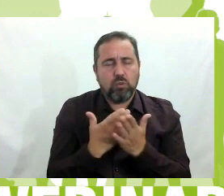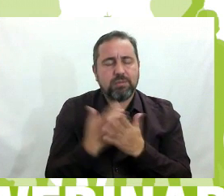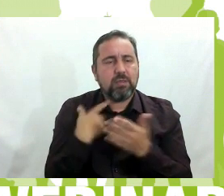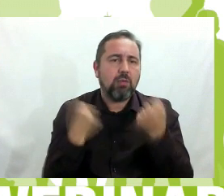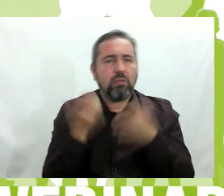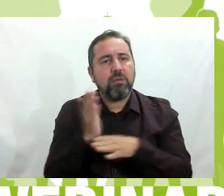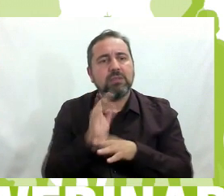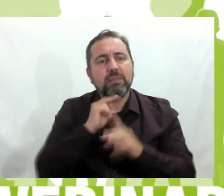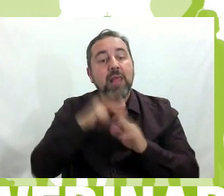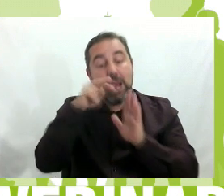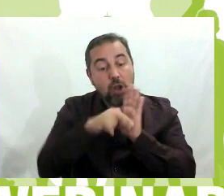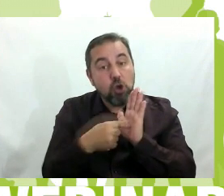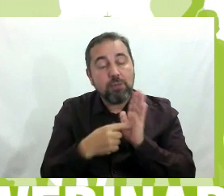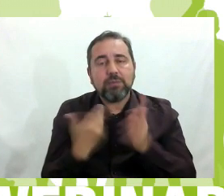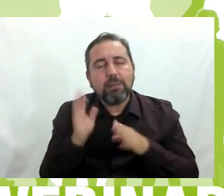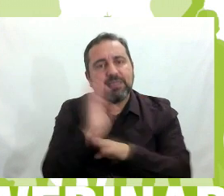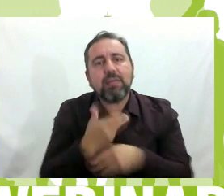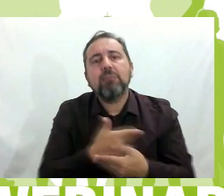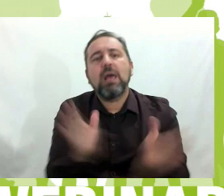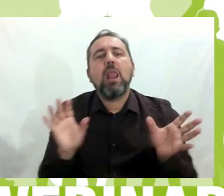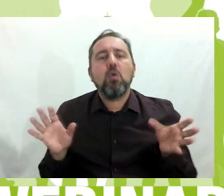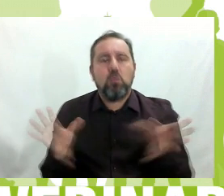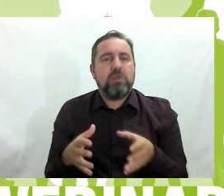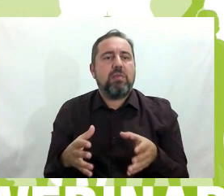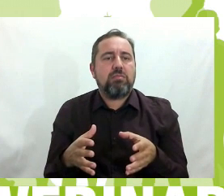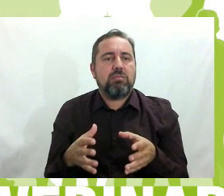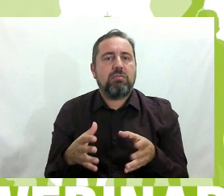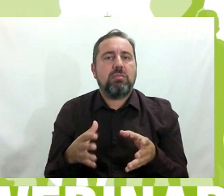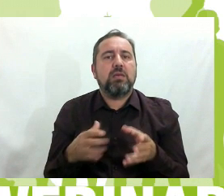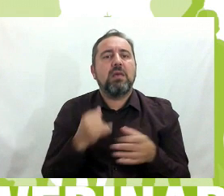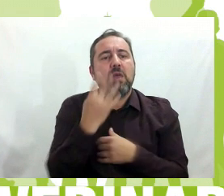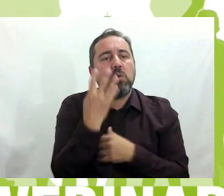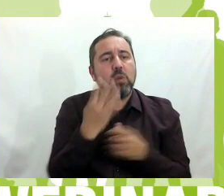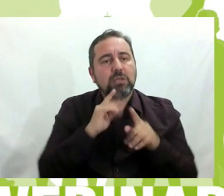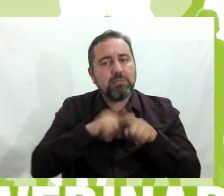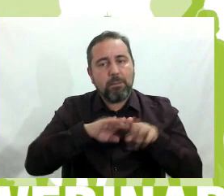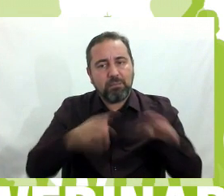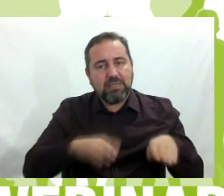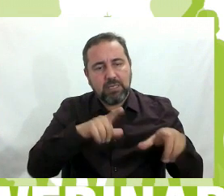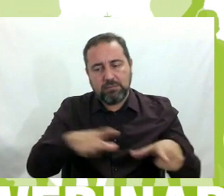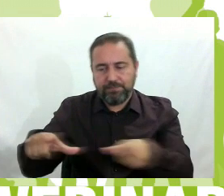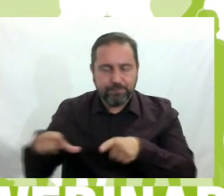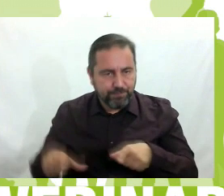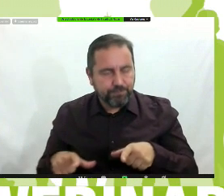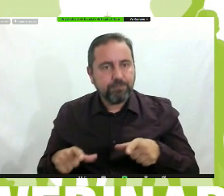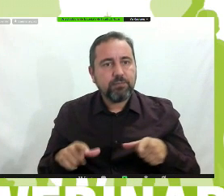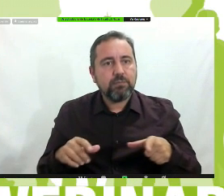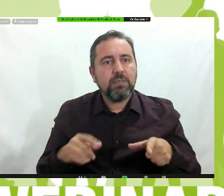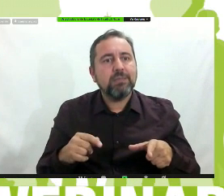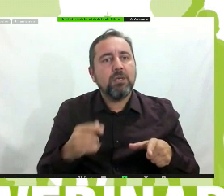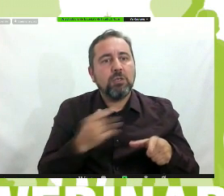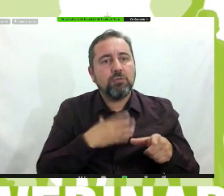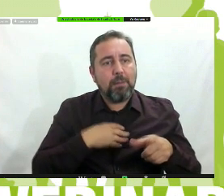presentó la norma a la comunidad. Para presentarla se hicieron cuatro mesas y en cada mesa se puso un papel continuo.